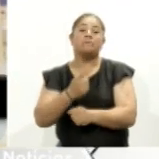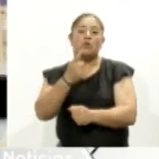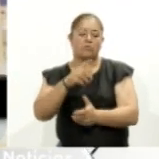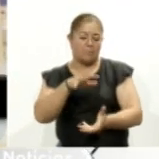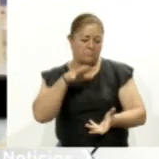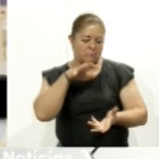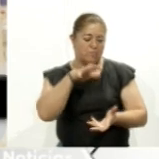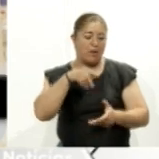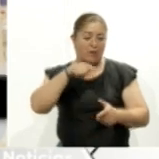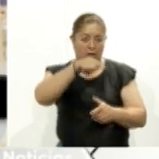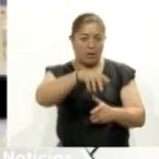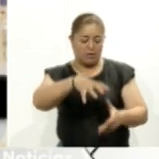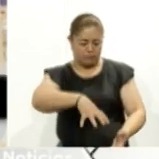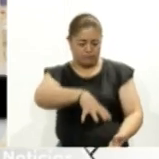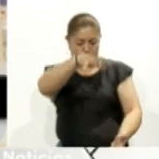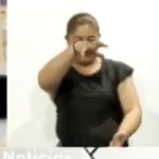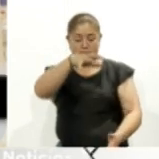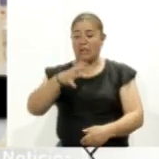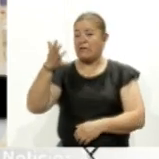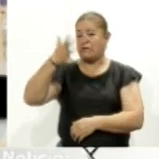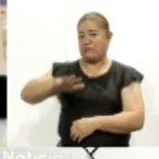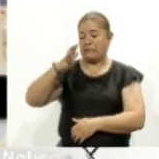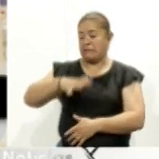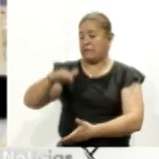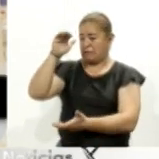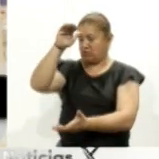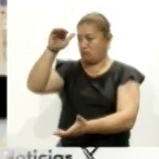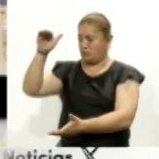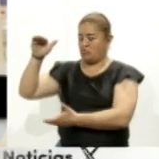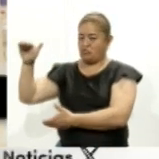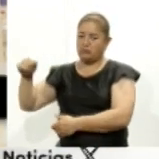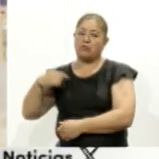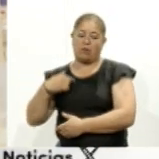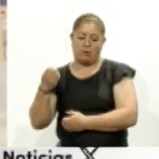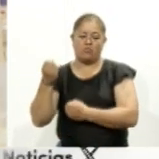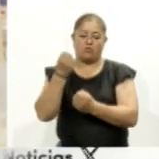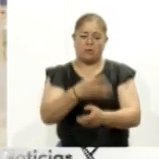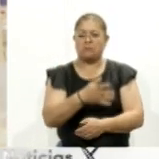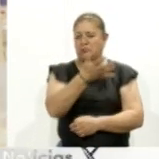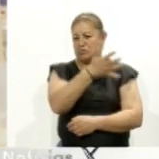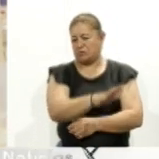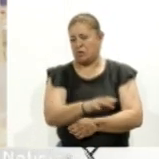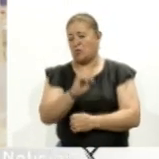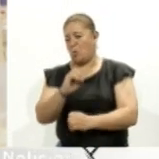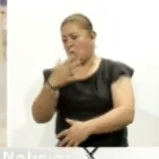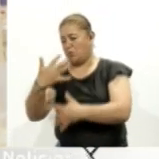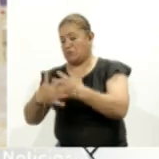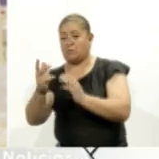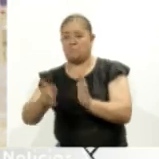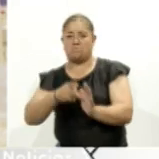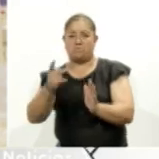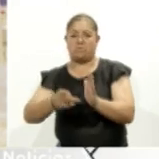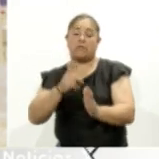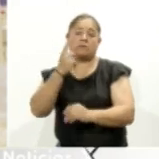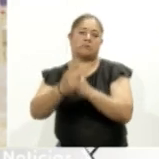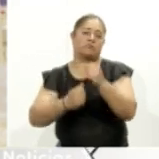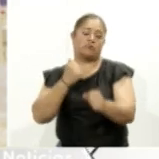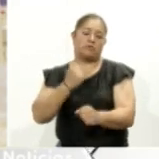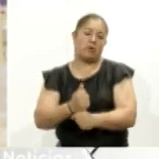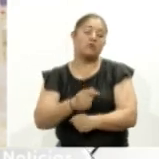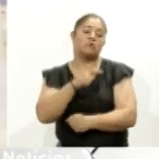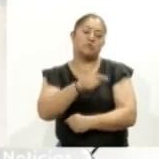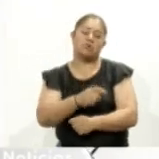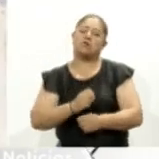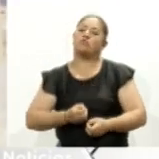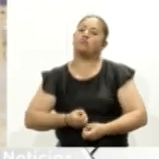significa una carga nosotros producimos alrededor de unas 10 o 15 cargas lo que es al año y de ahí abastecemos lo que es la producción